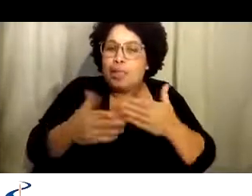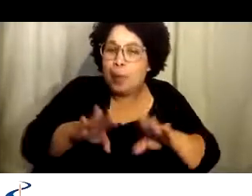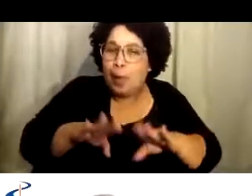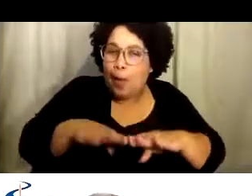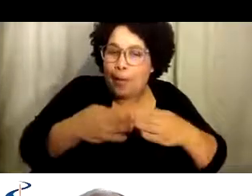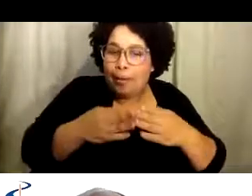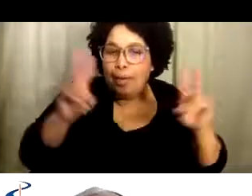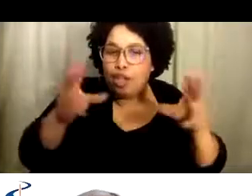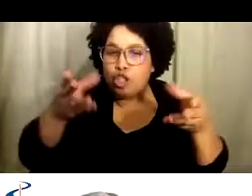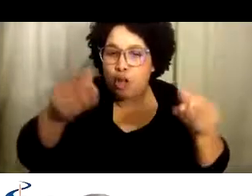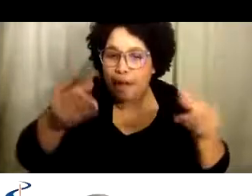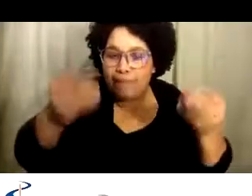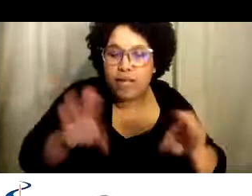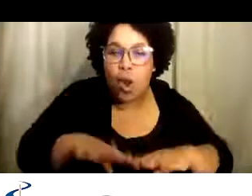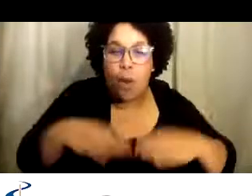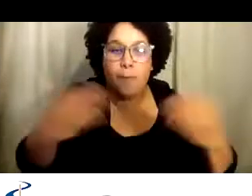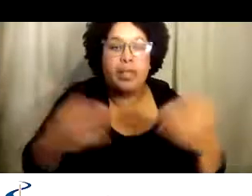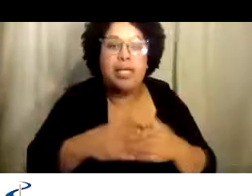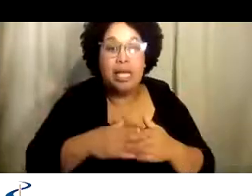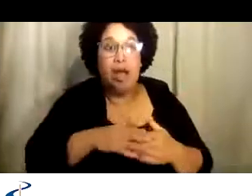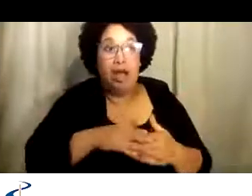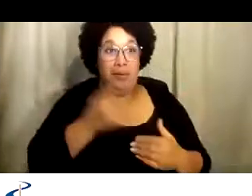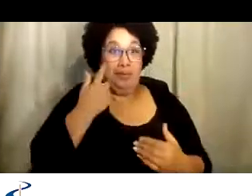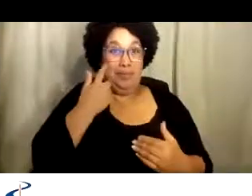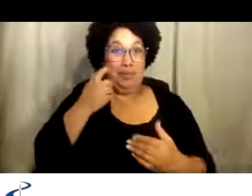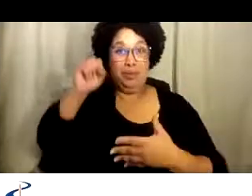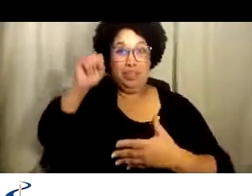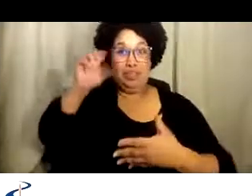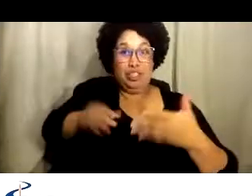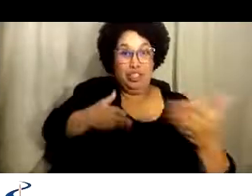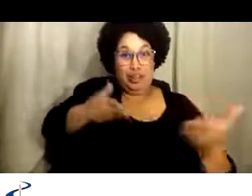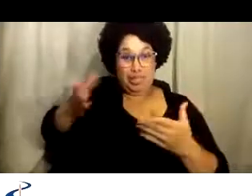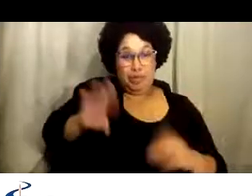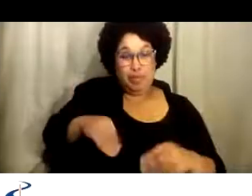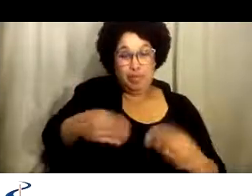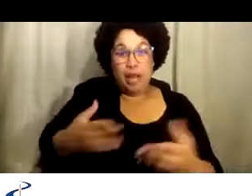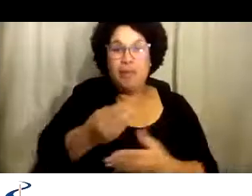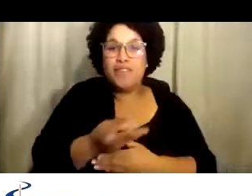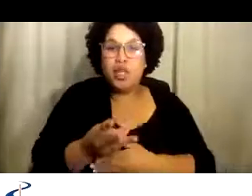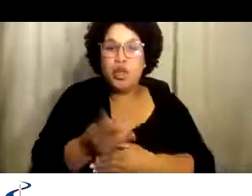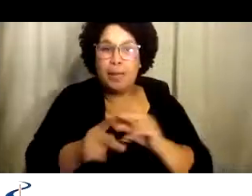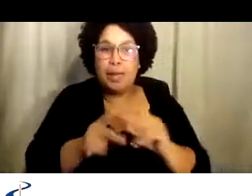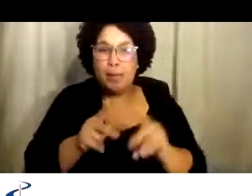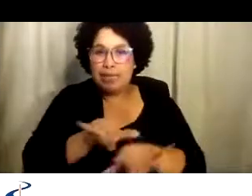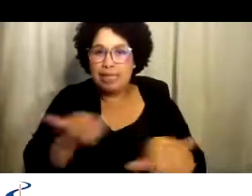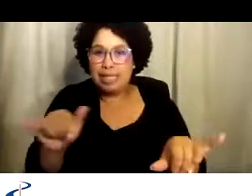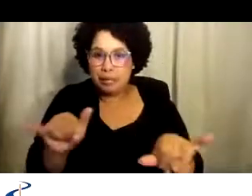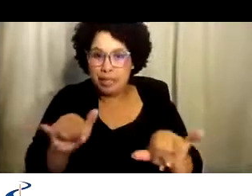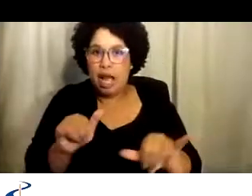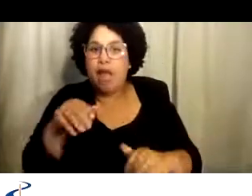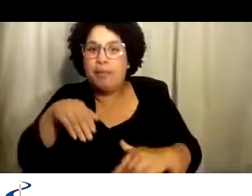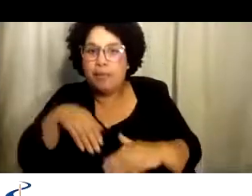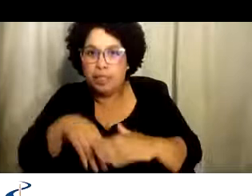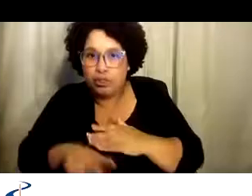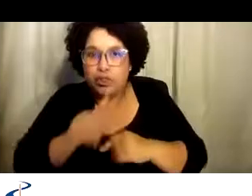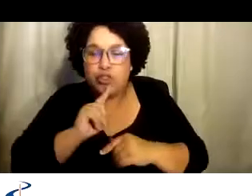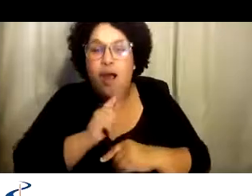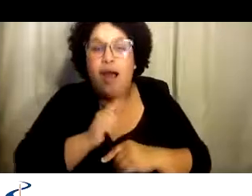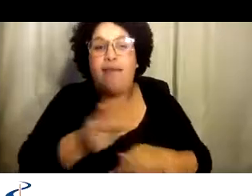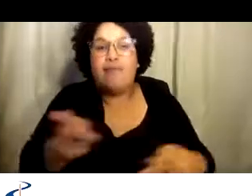Antes de la reapertura, continuamos ofreciendo servicios remotos y alternativos que ya se mencionaron. Y planeamos